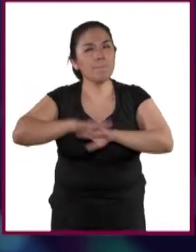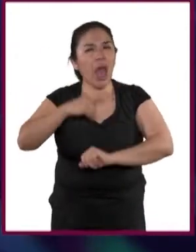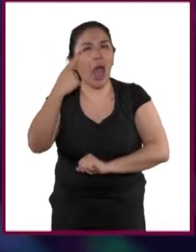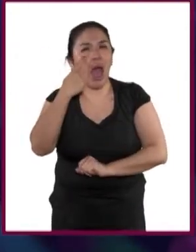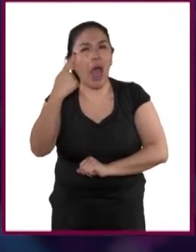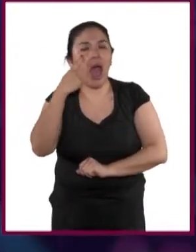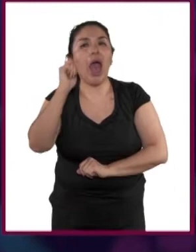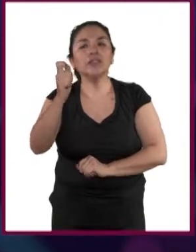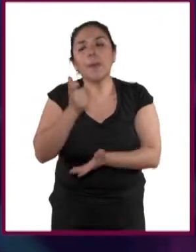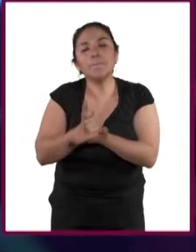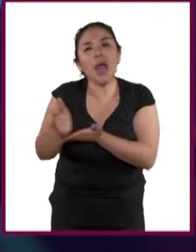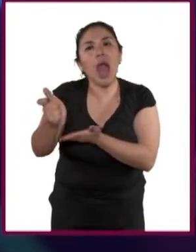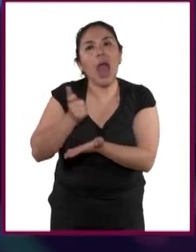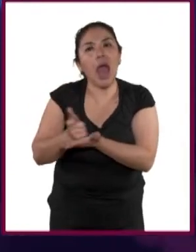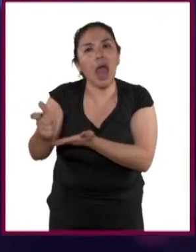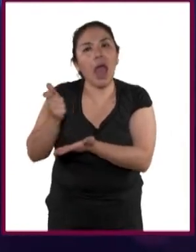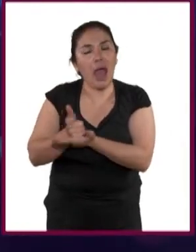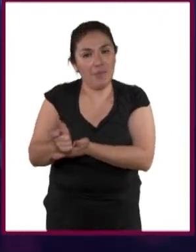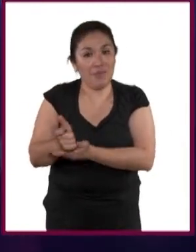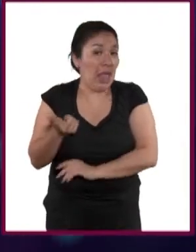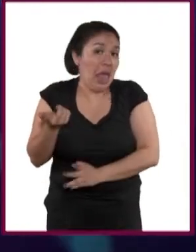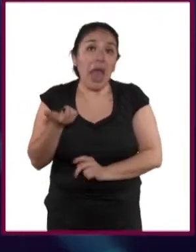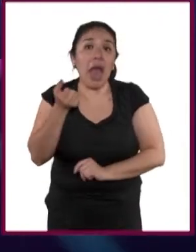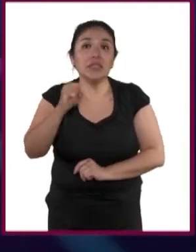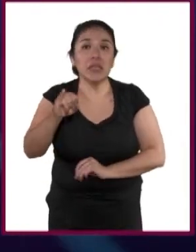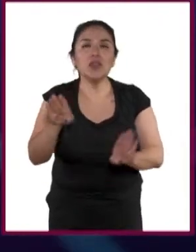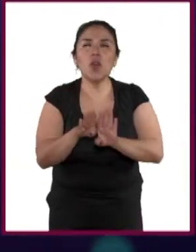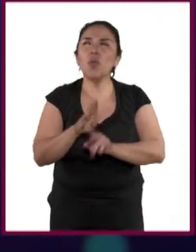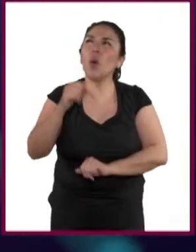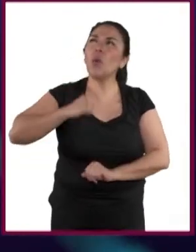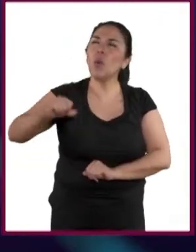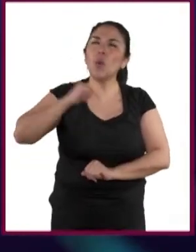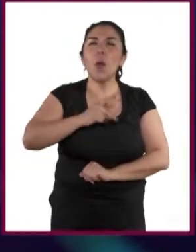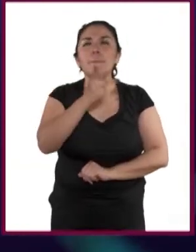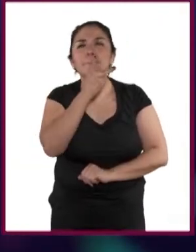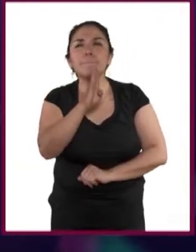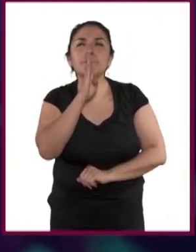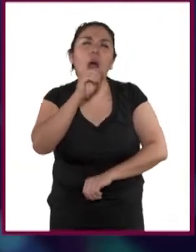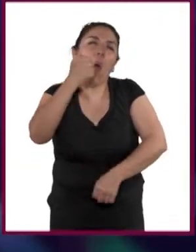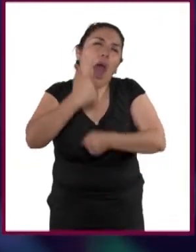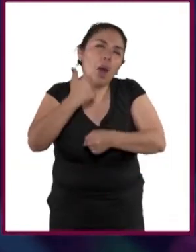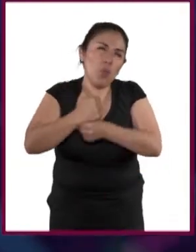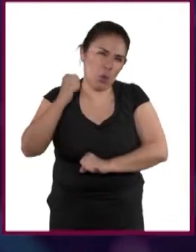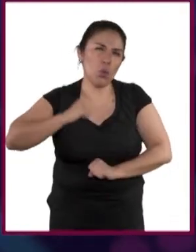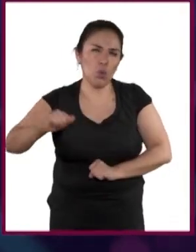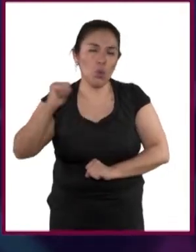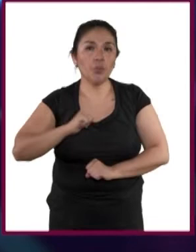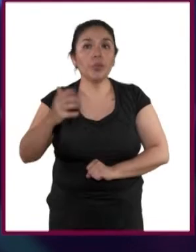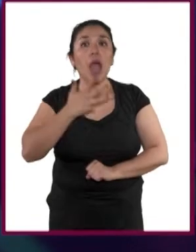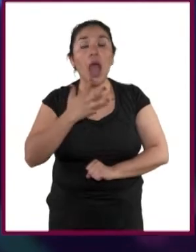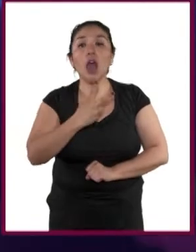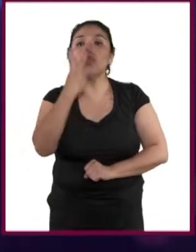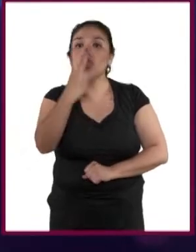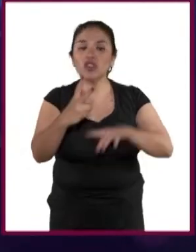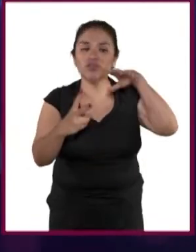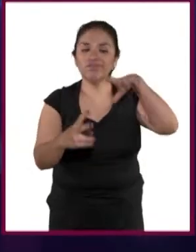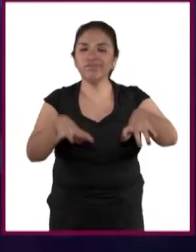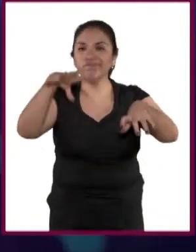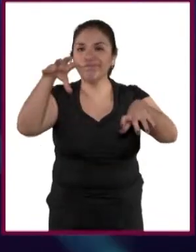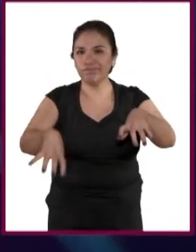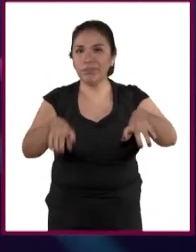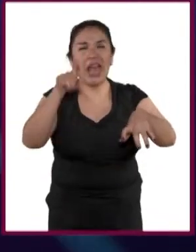siempre es remunerado en las generaciones de nuestros padres, nuestros abuelos. Habían dos instituciones